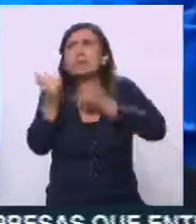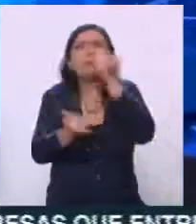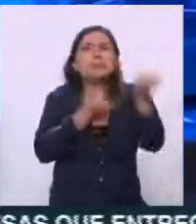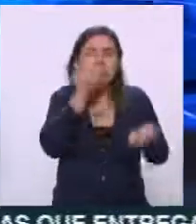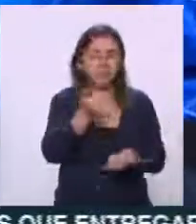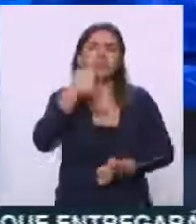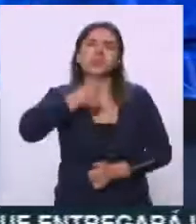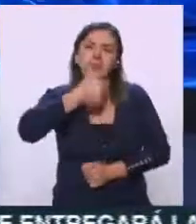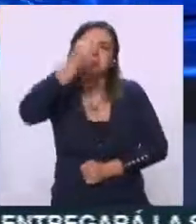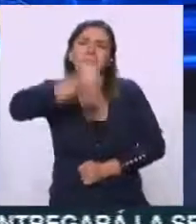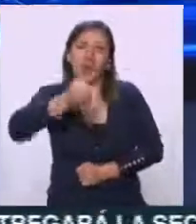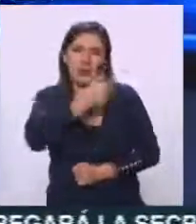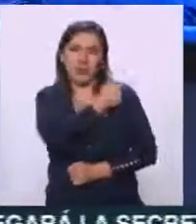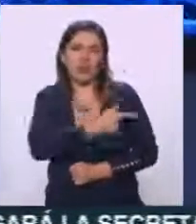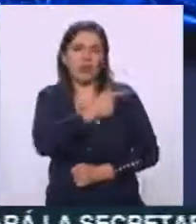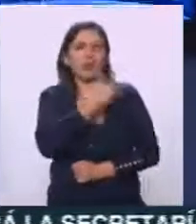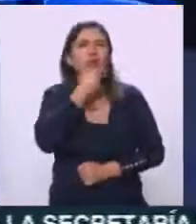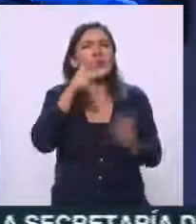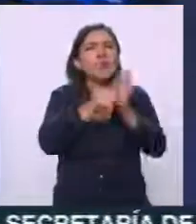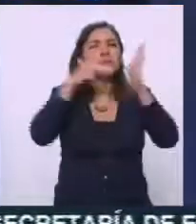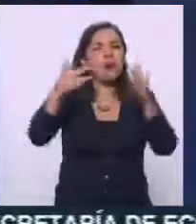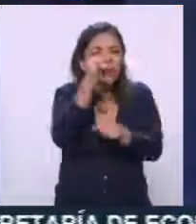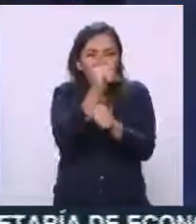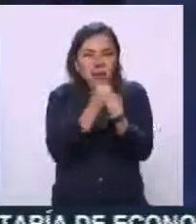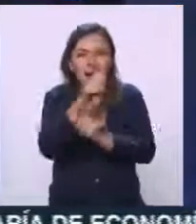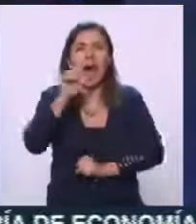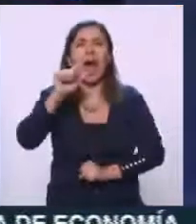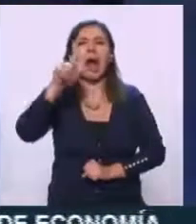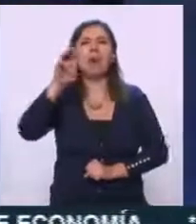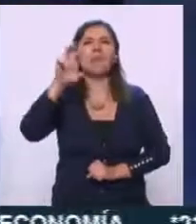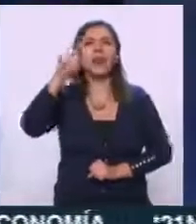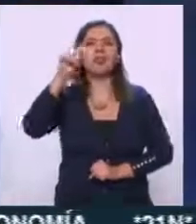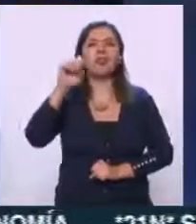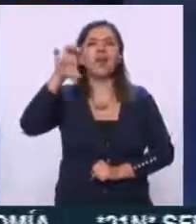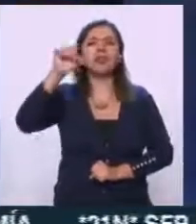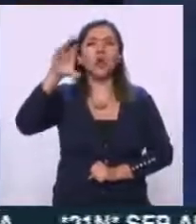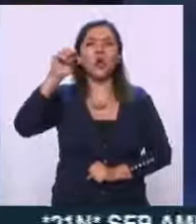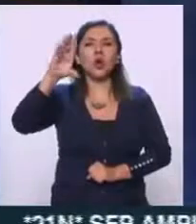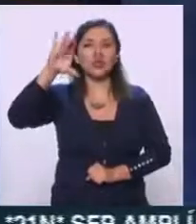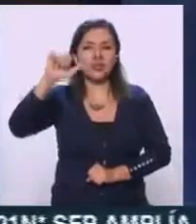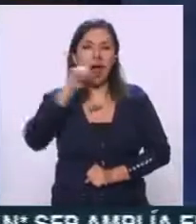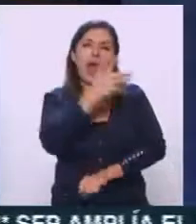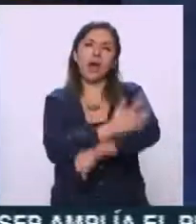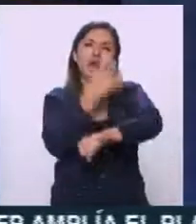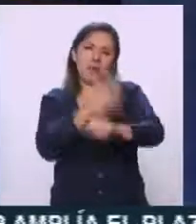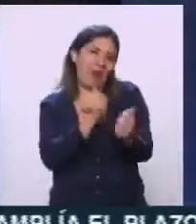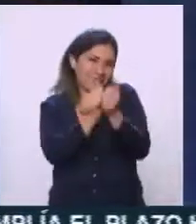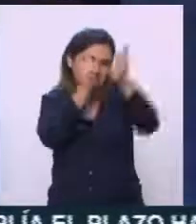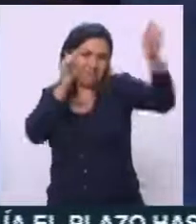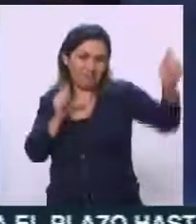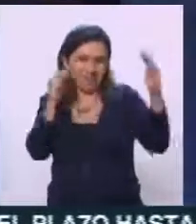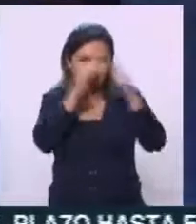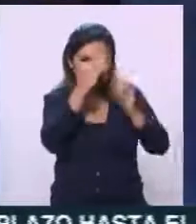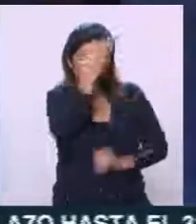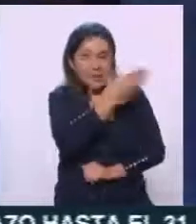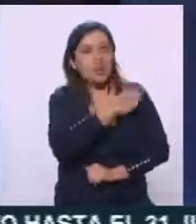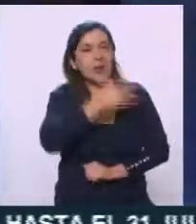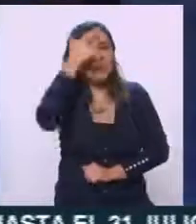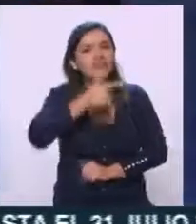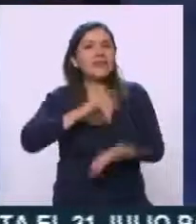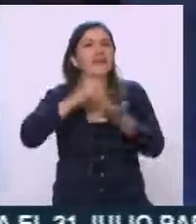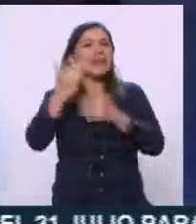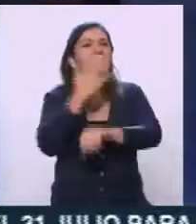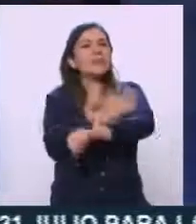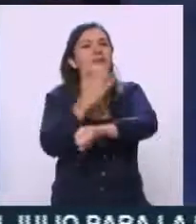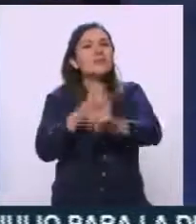Saludamos y con mucho gusto esta noche al periodista e investigador Alberto Escorcia. Él nos acompaña desde la sana distancia. Alberto, muy buenas noches, gracias